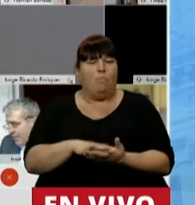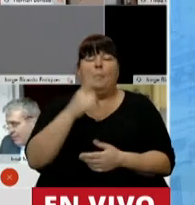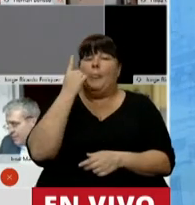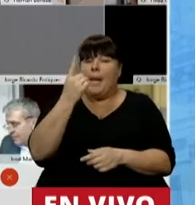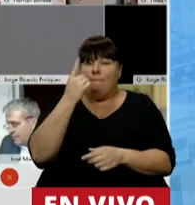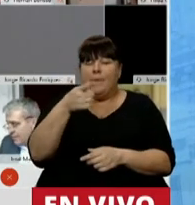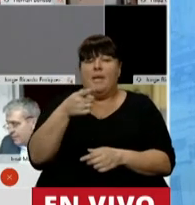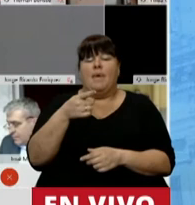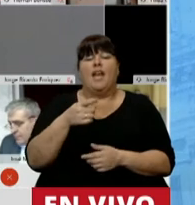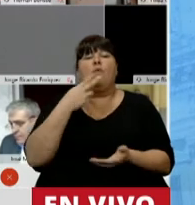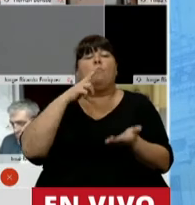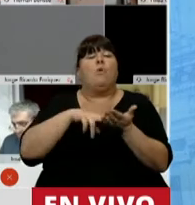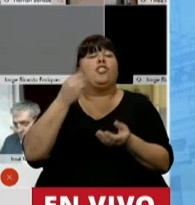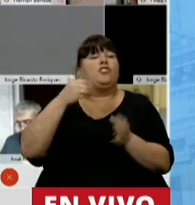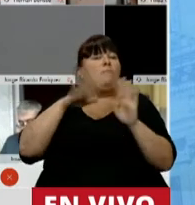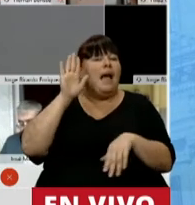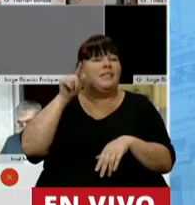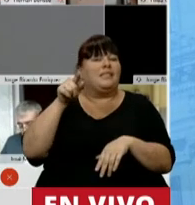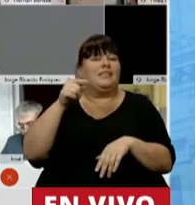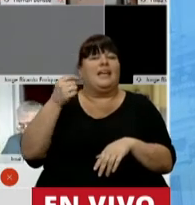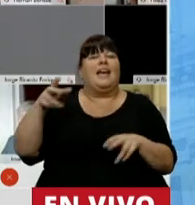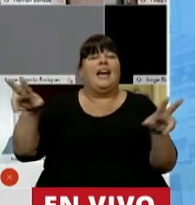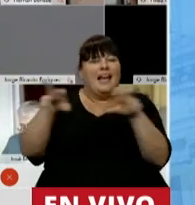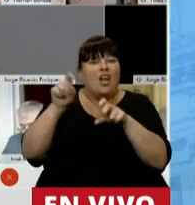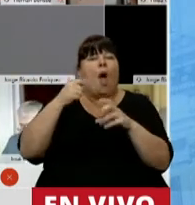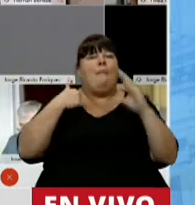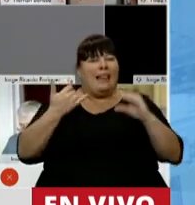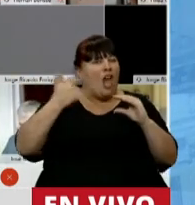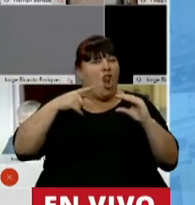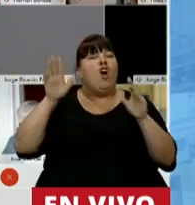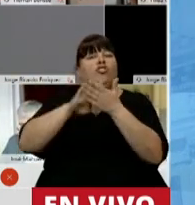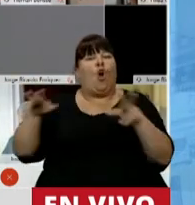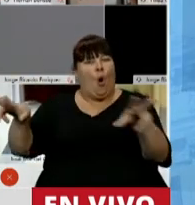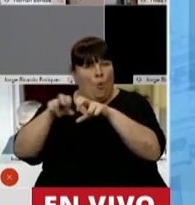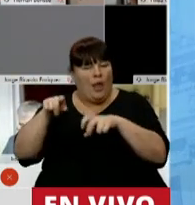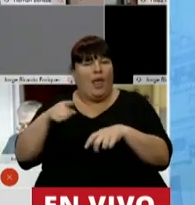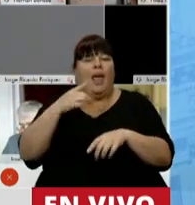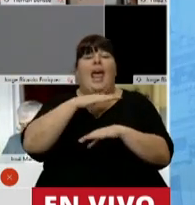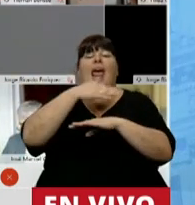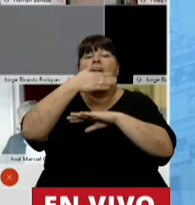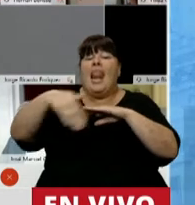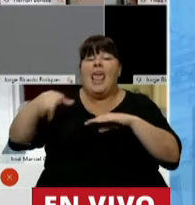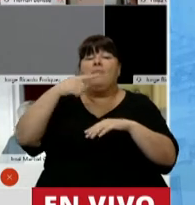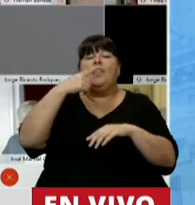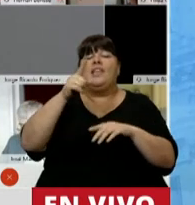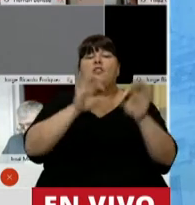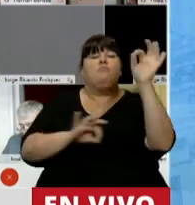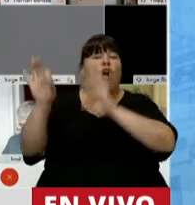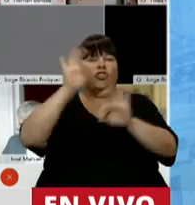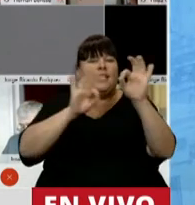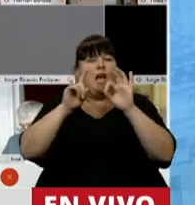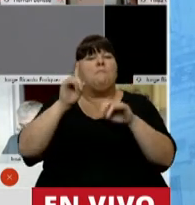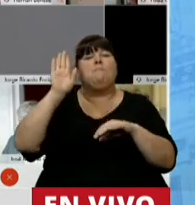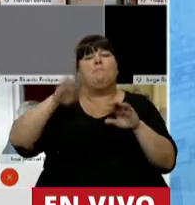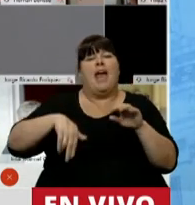Primero, que la presión debe recaer en lo posible sobre la renta y no sobre el capital. Segundo, que el límite se ha ubicado en un porcentaje que no